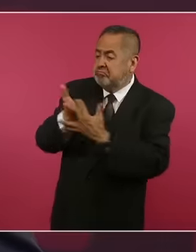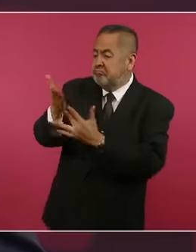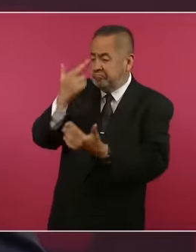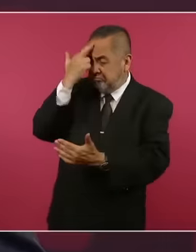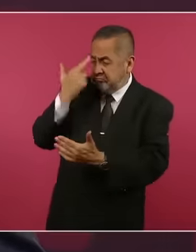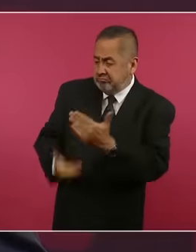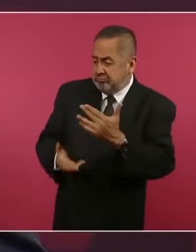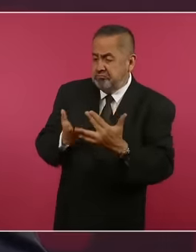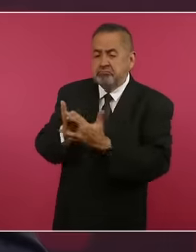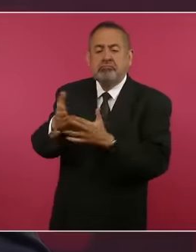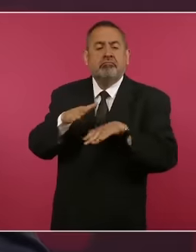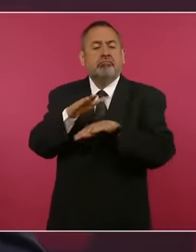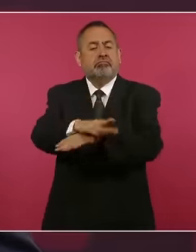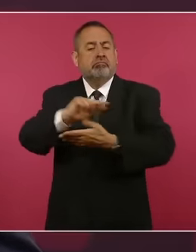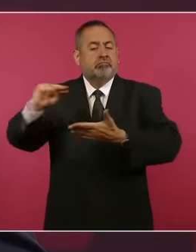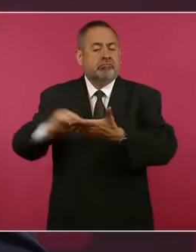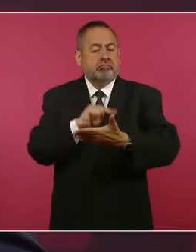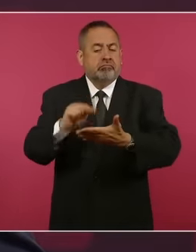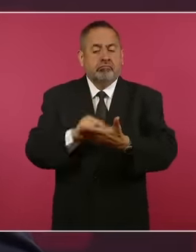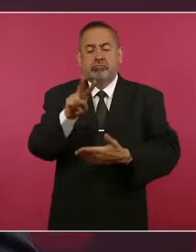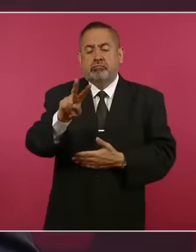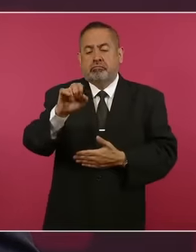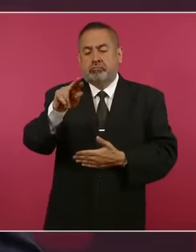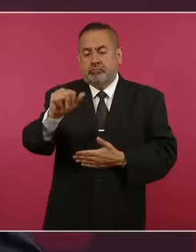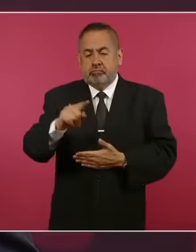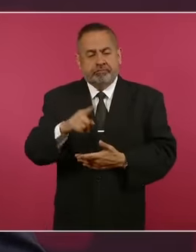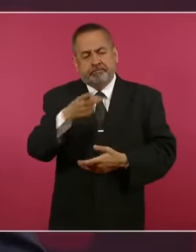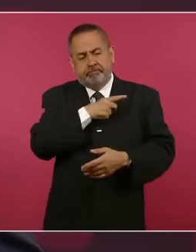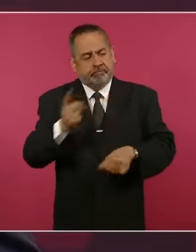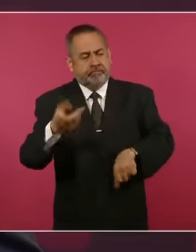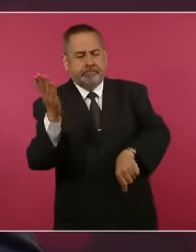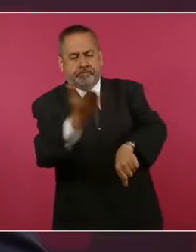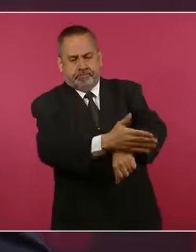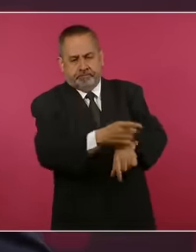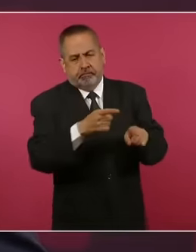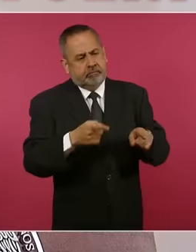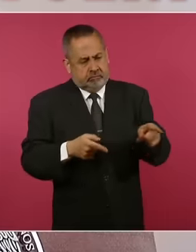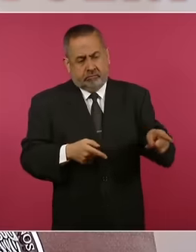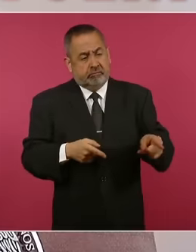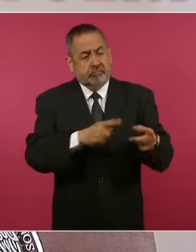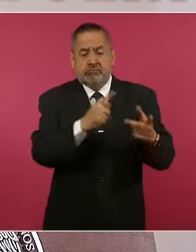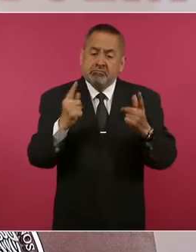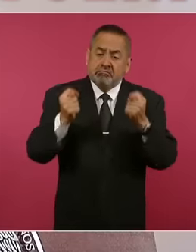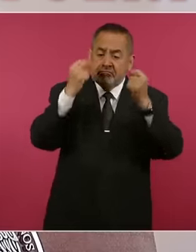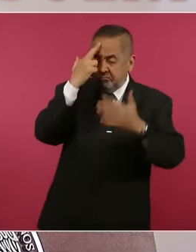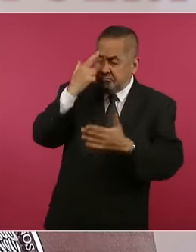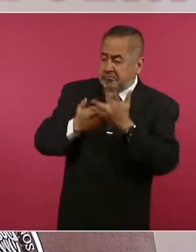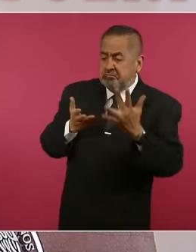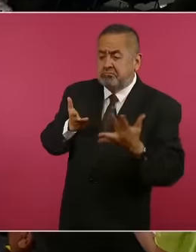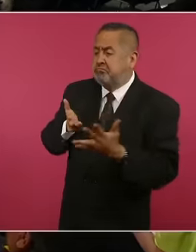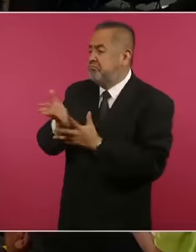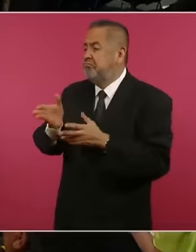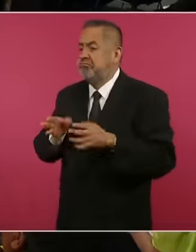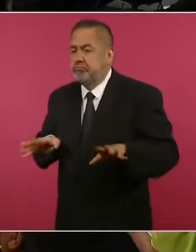Bienes sobre Relaciones Diplomáticas se debe condenar, porque es una flagrante violación al derecho internacional.